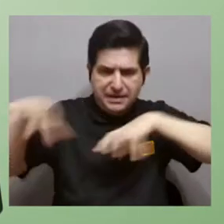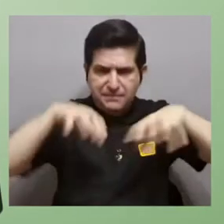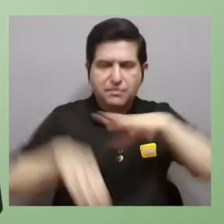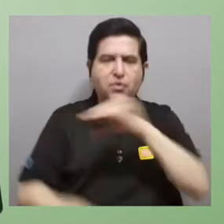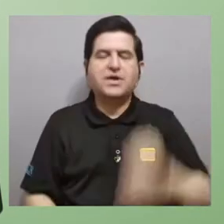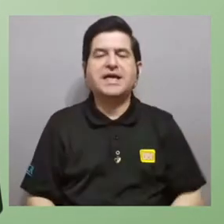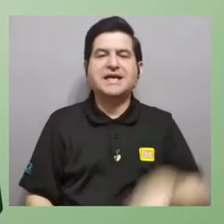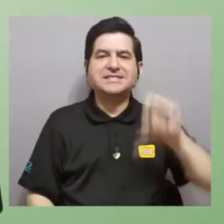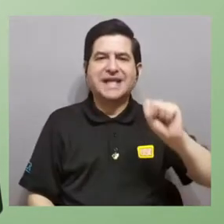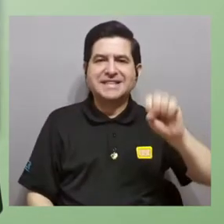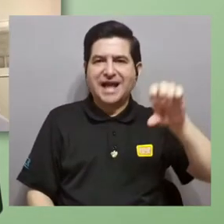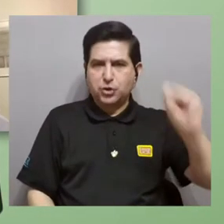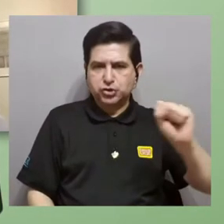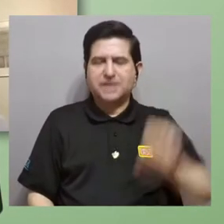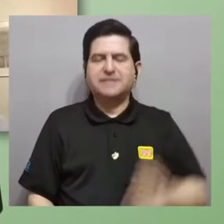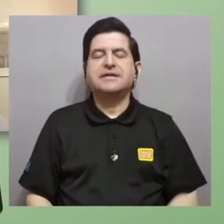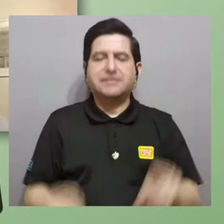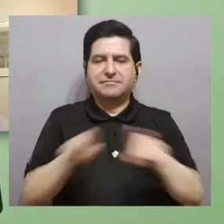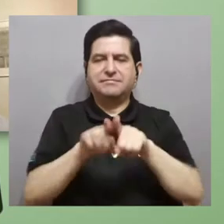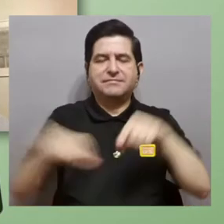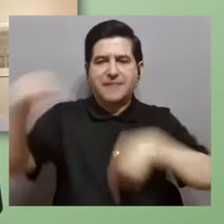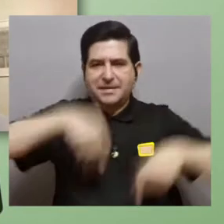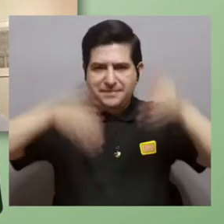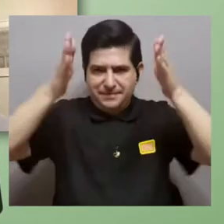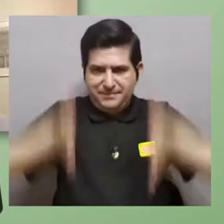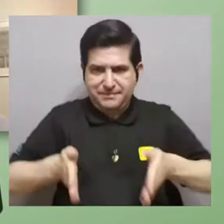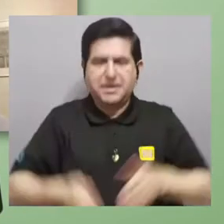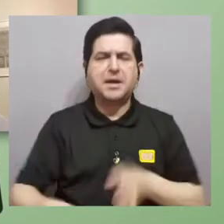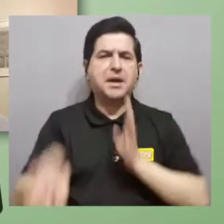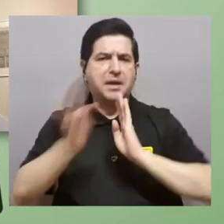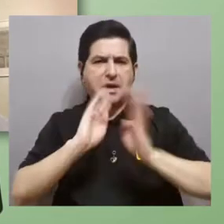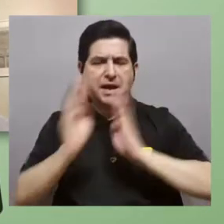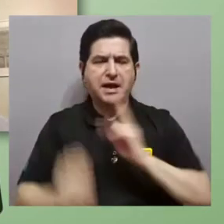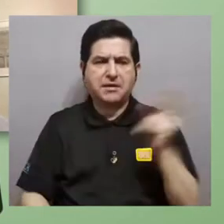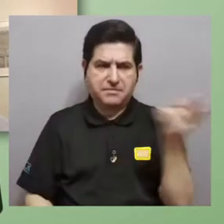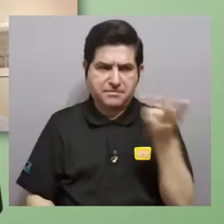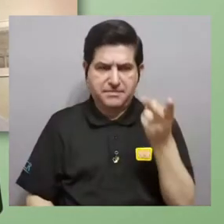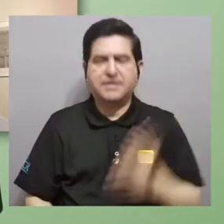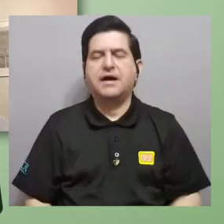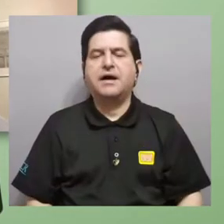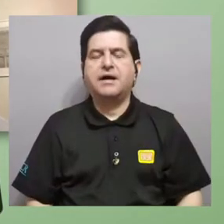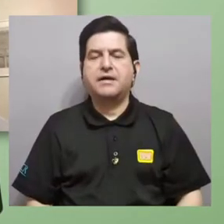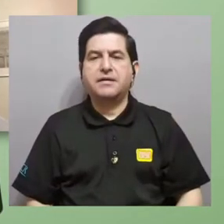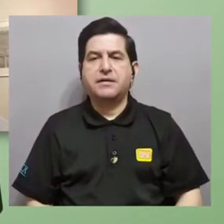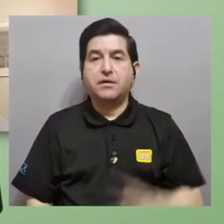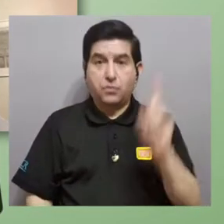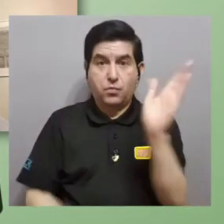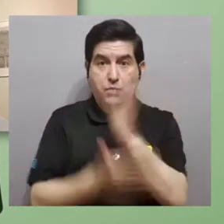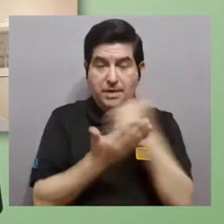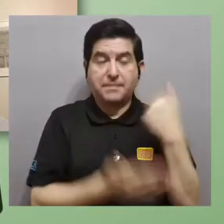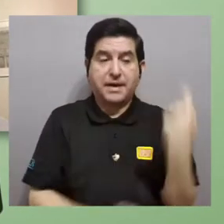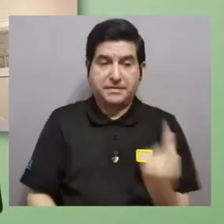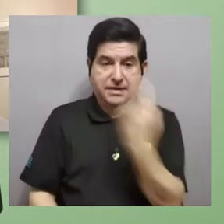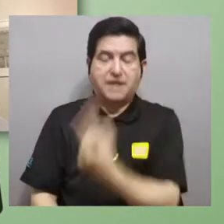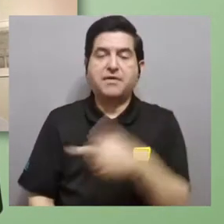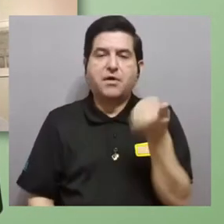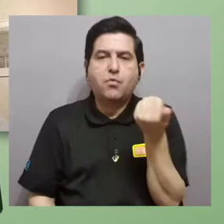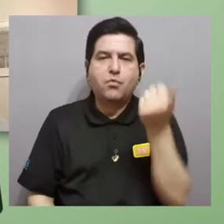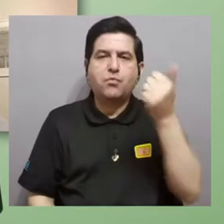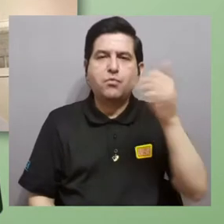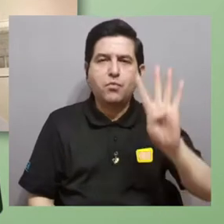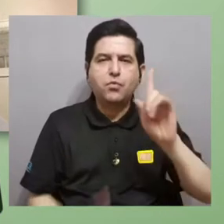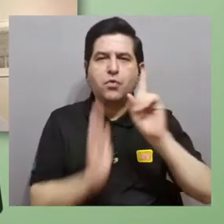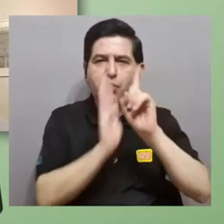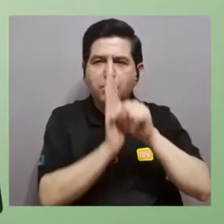cinética y el señor Santiago Sandí también es químico. Vamos a estar conversando con ellos, bueno ellos van a tener un segmento cada uno de unos